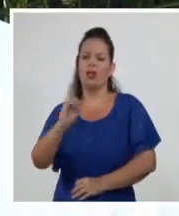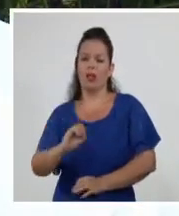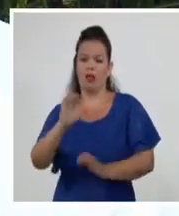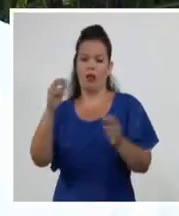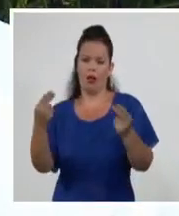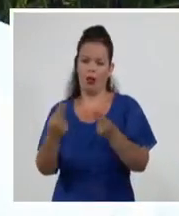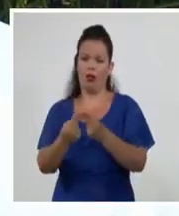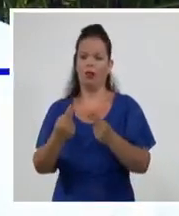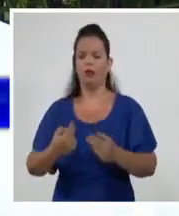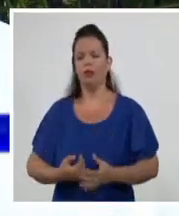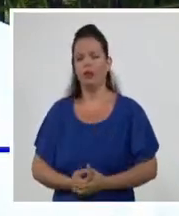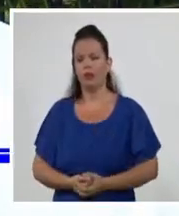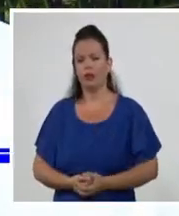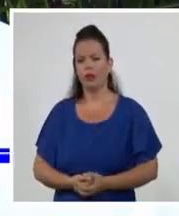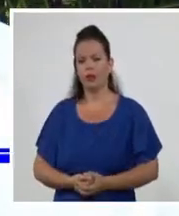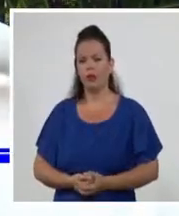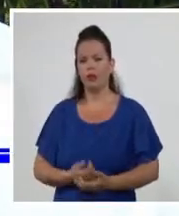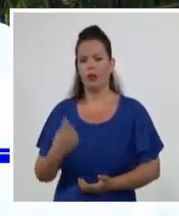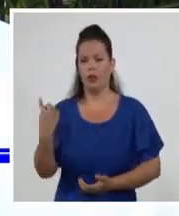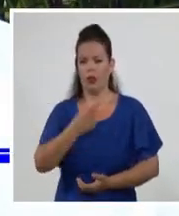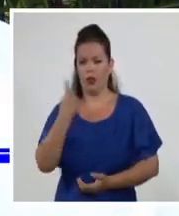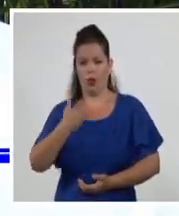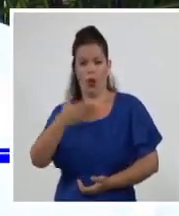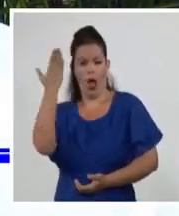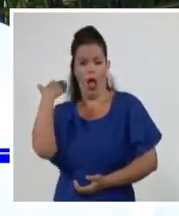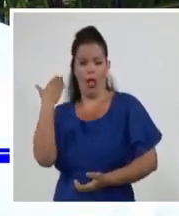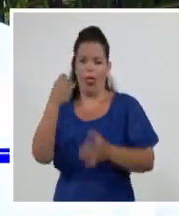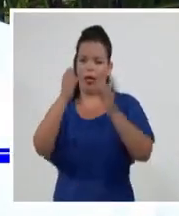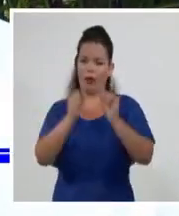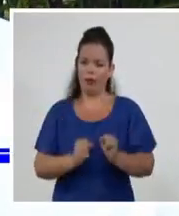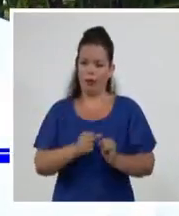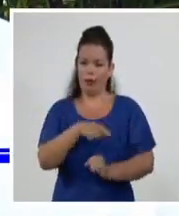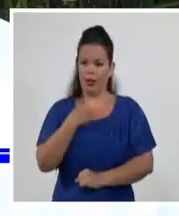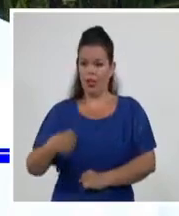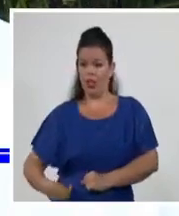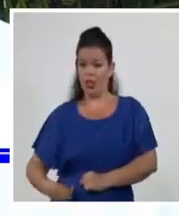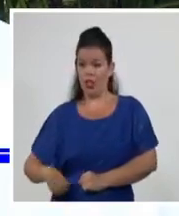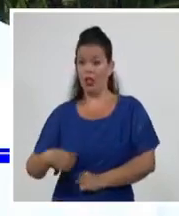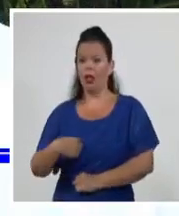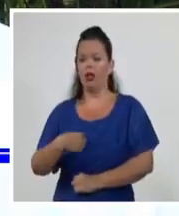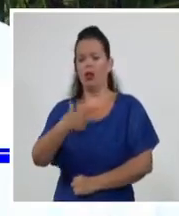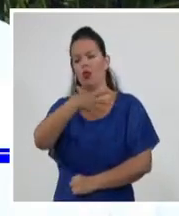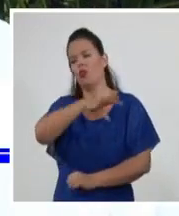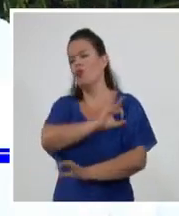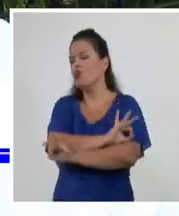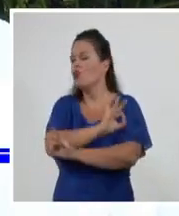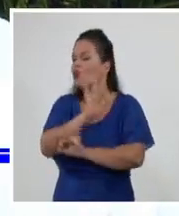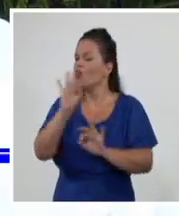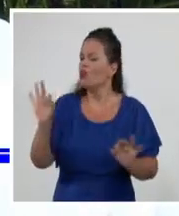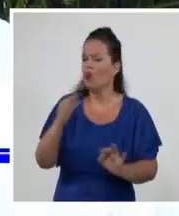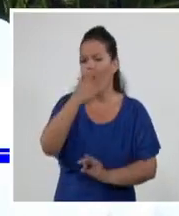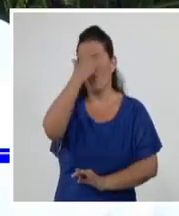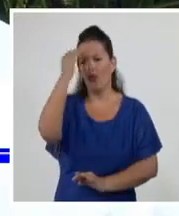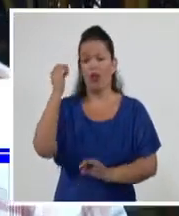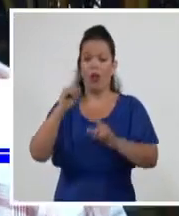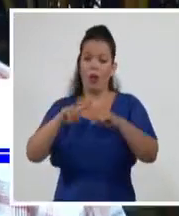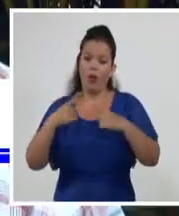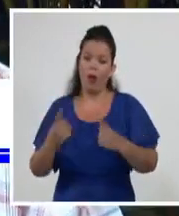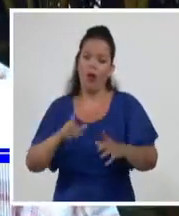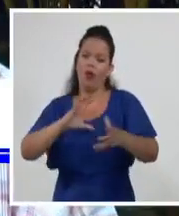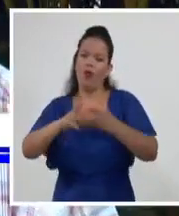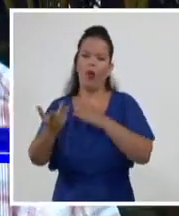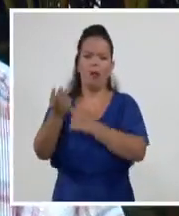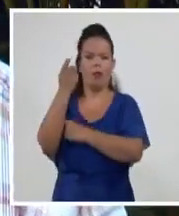La estancia en China para nosotros no la hemos podido olvidar, por lo que nos enseñaron, como nos educaron.